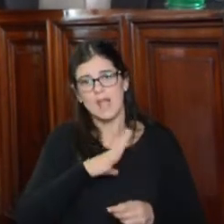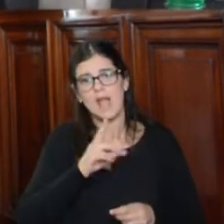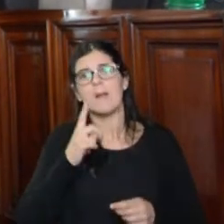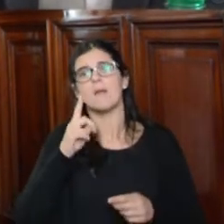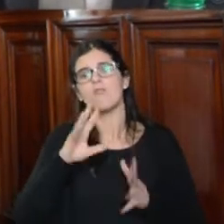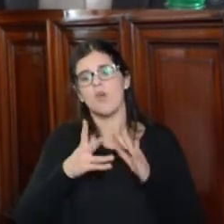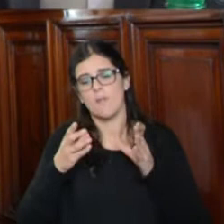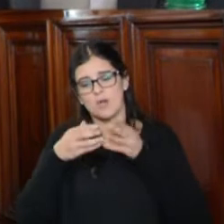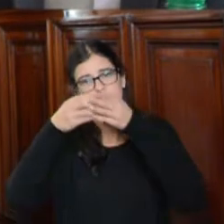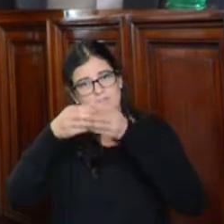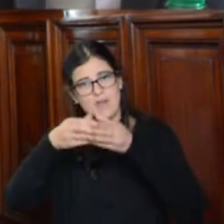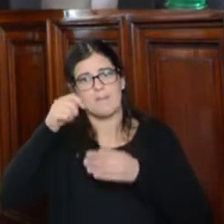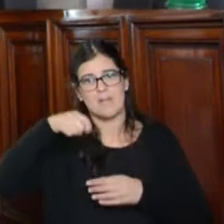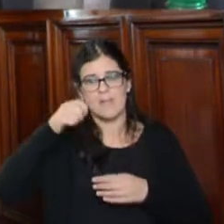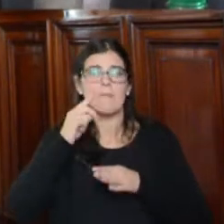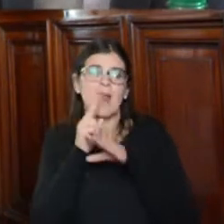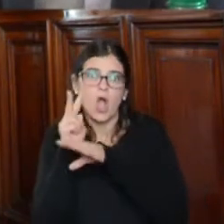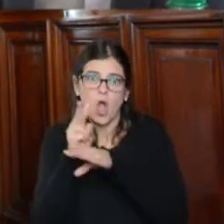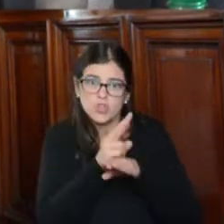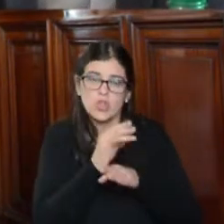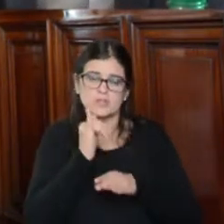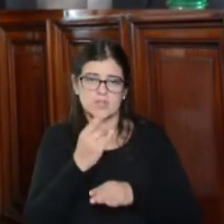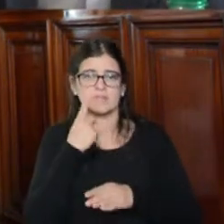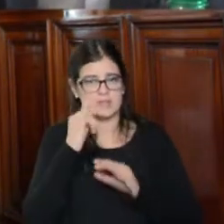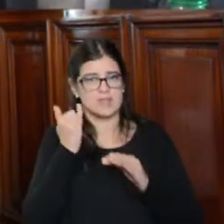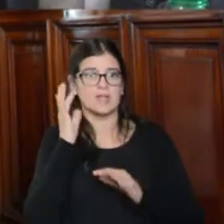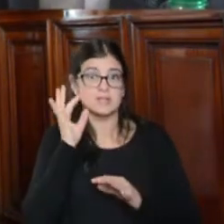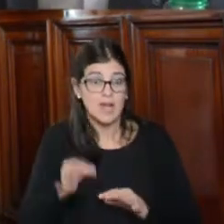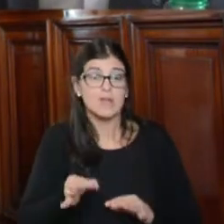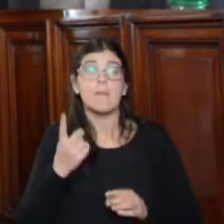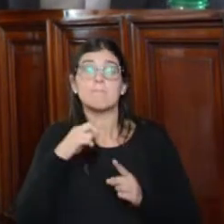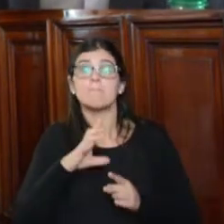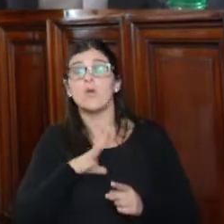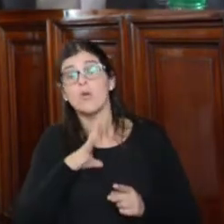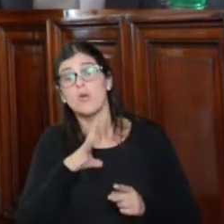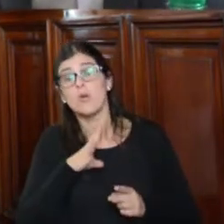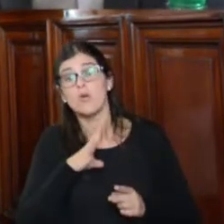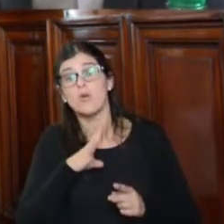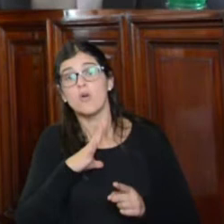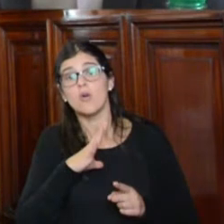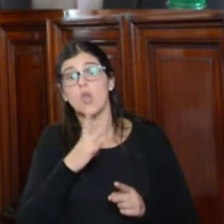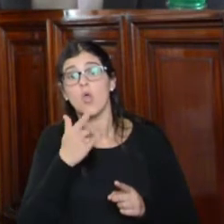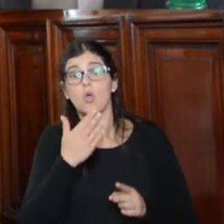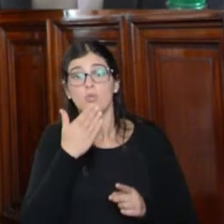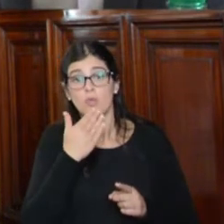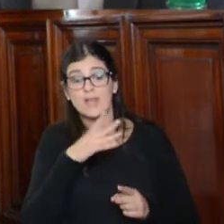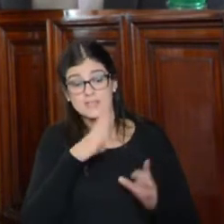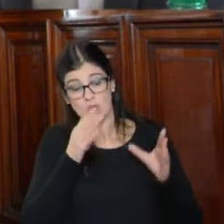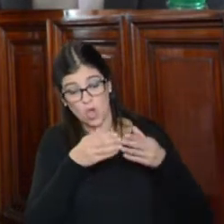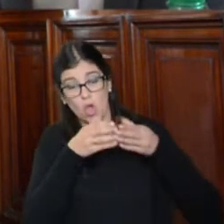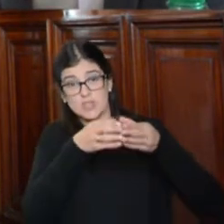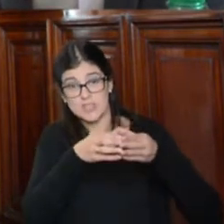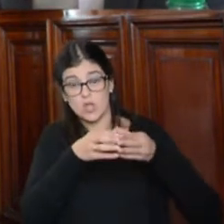Magistratura como un órgano de contralor, obviamente no se me escapa, pero tampoco se le escapa a nadie lo cuestionado que está ese Consejo,